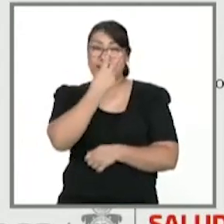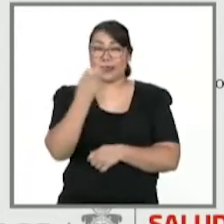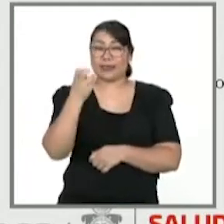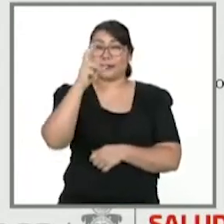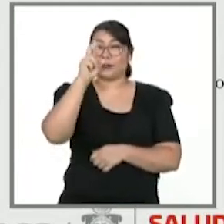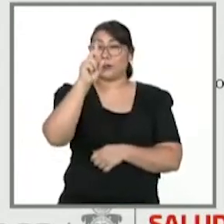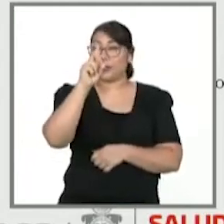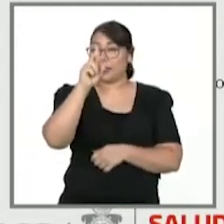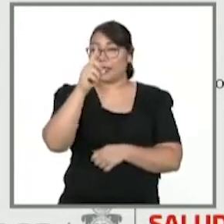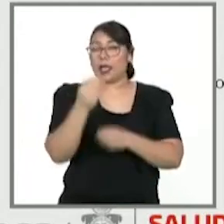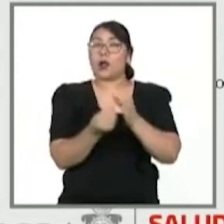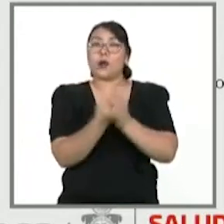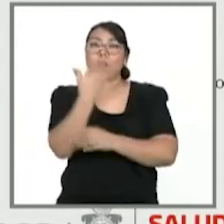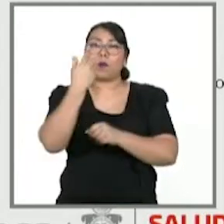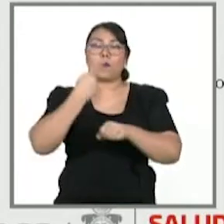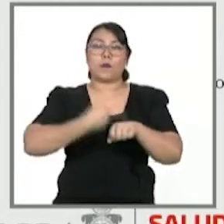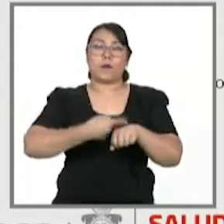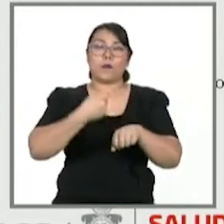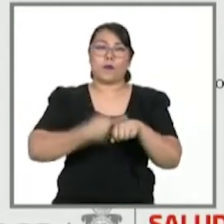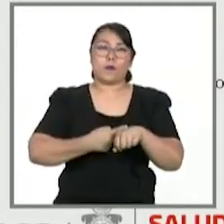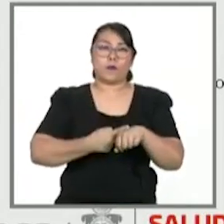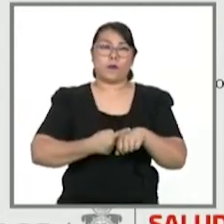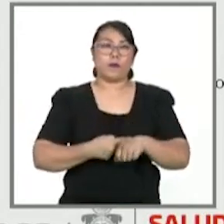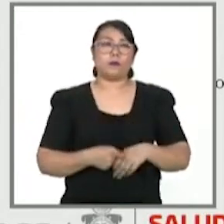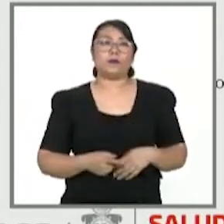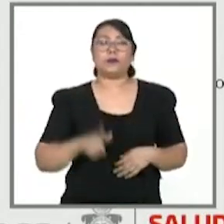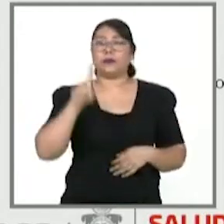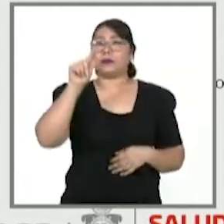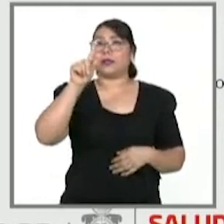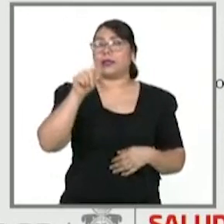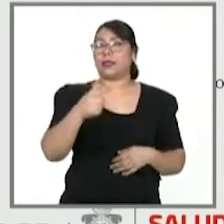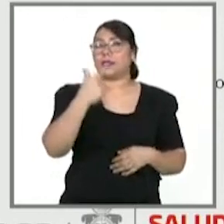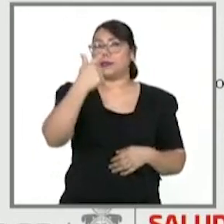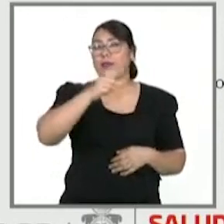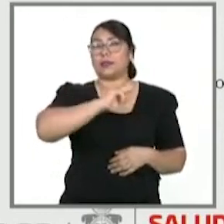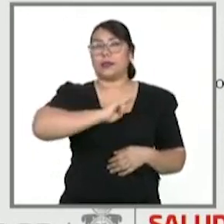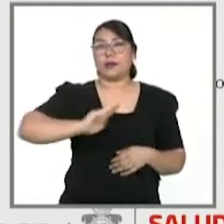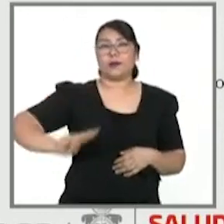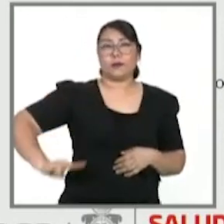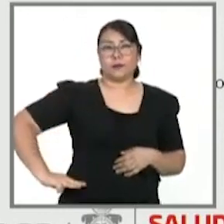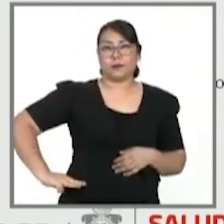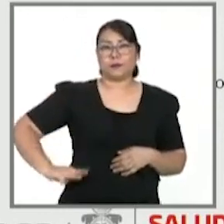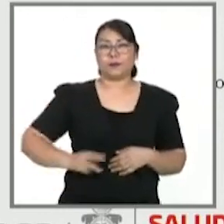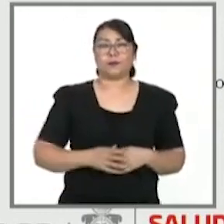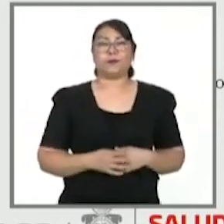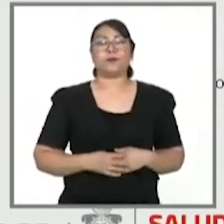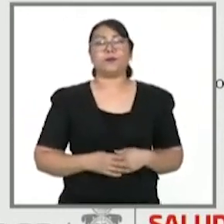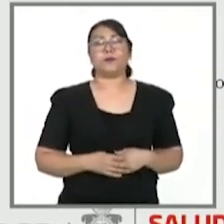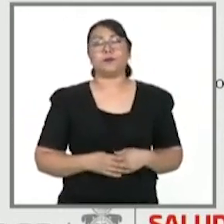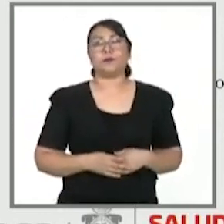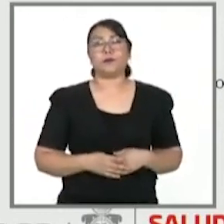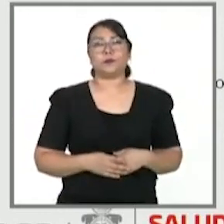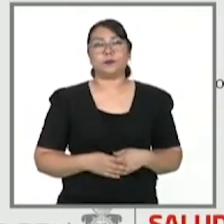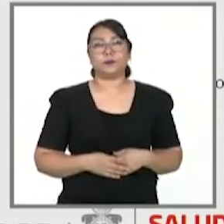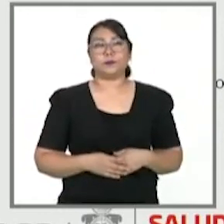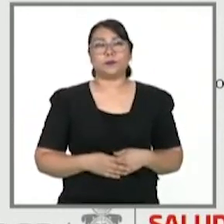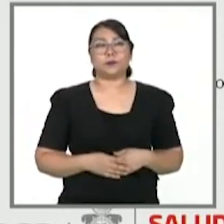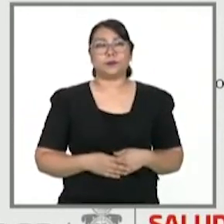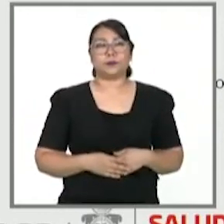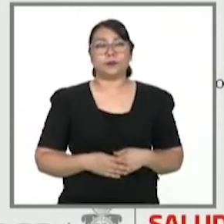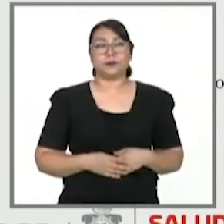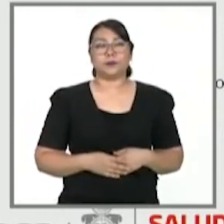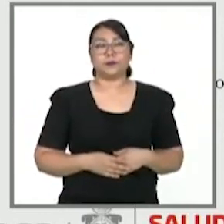casos nuevos distribuidos en 77 municipios. De estos,